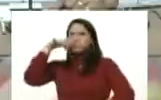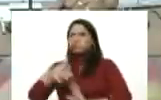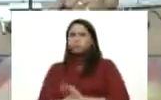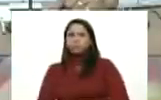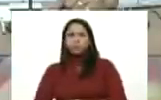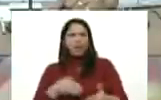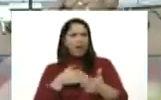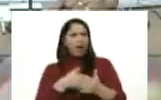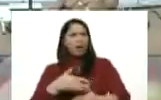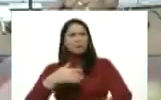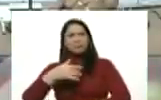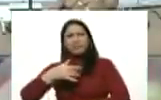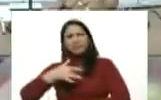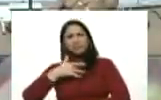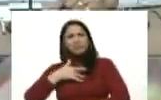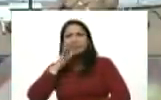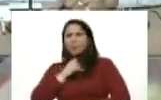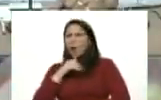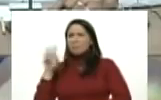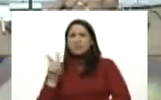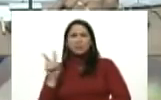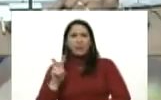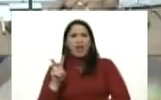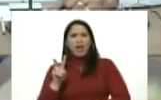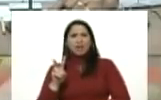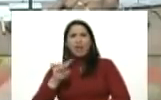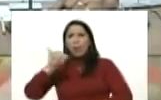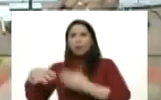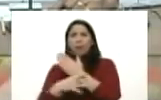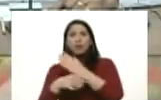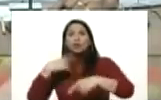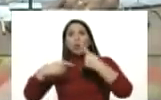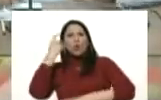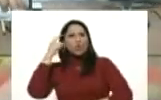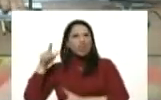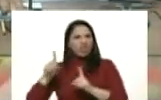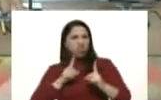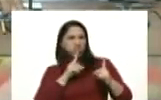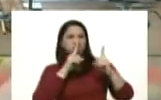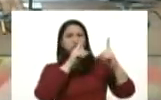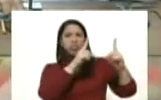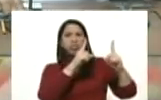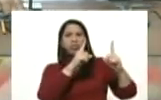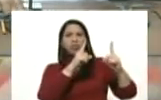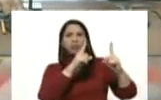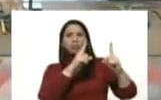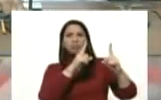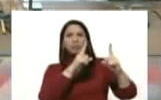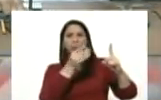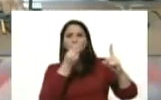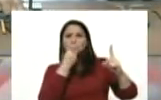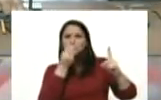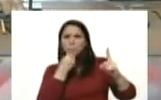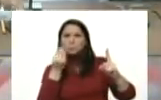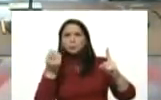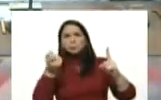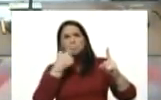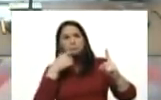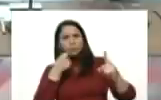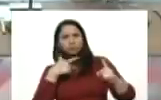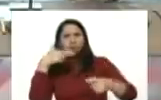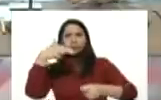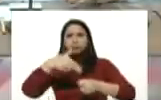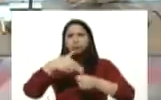anti-venezolana del guaidocismo todos los días persigan el alimento la medicina la